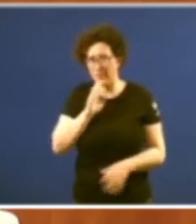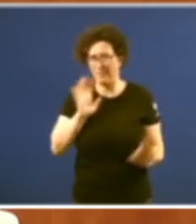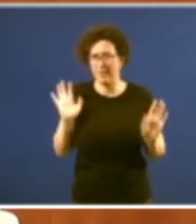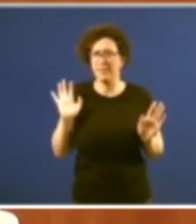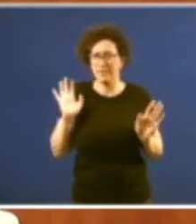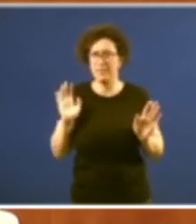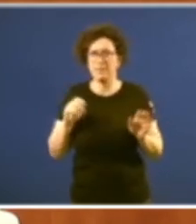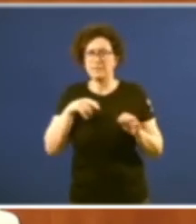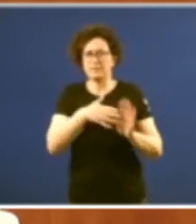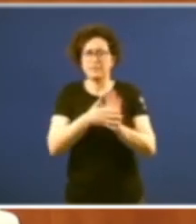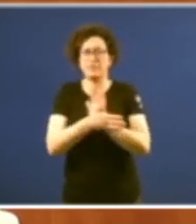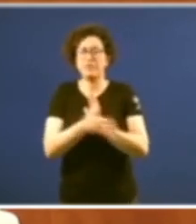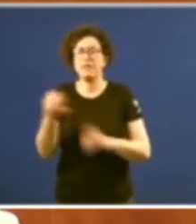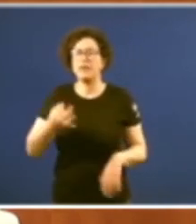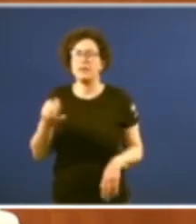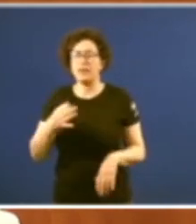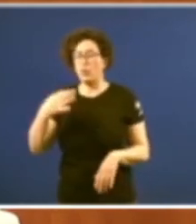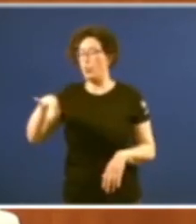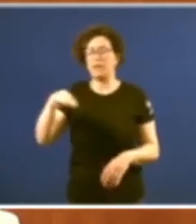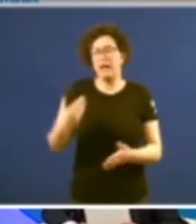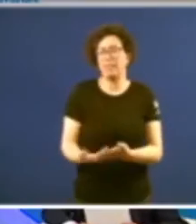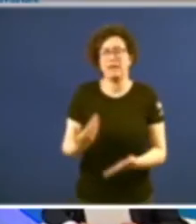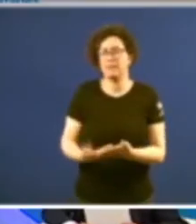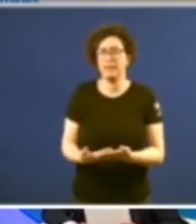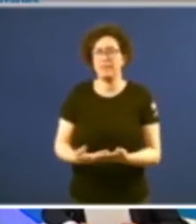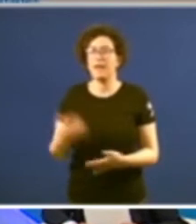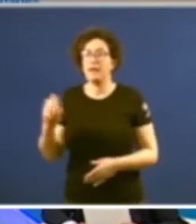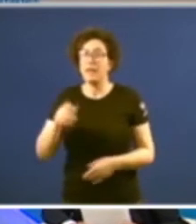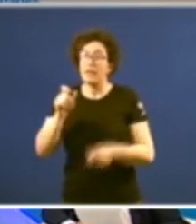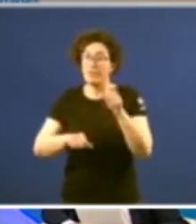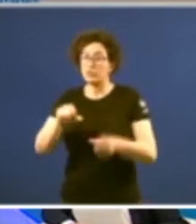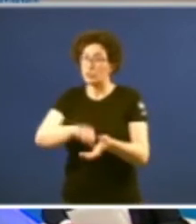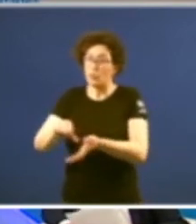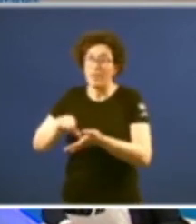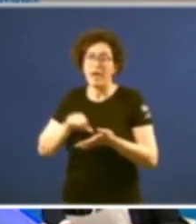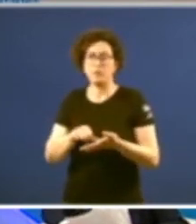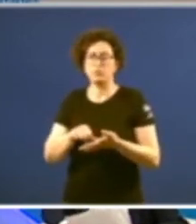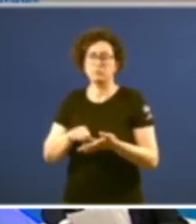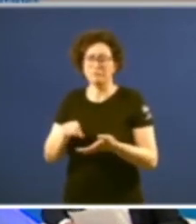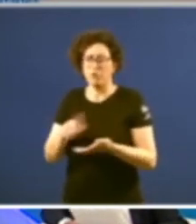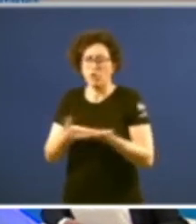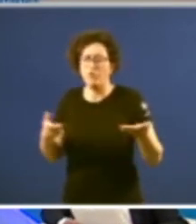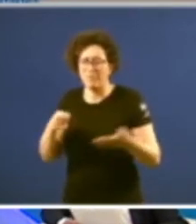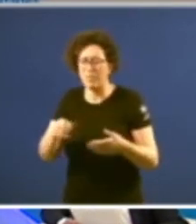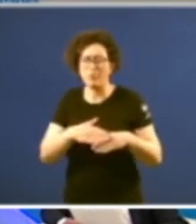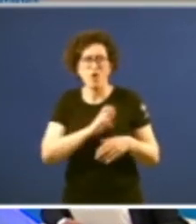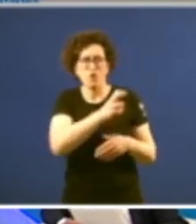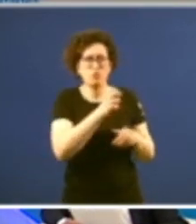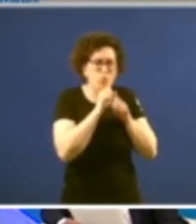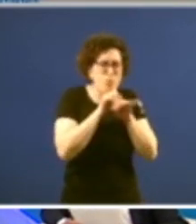convírtese en moitos casos na única certeza que os cidadans poden ter frente aos rumores de desinformación